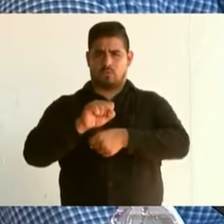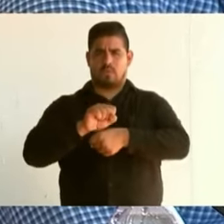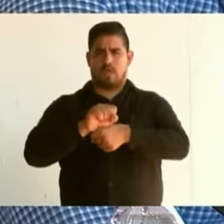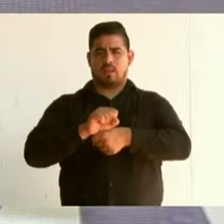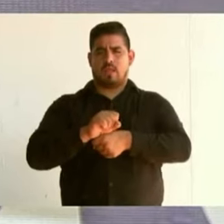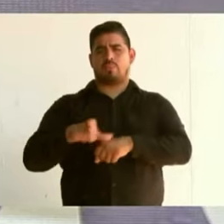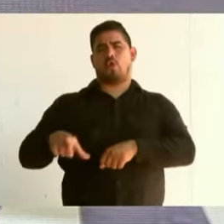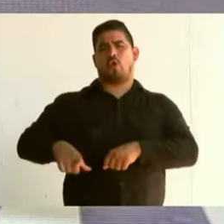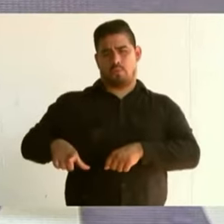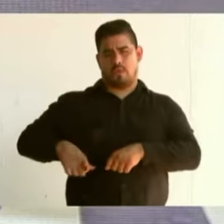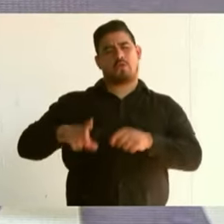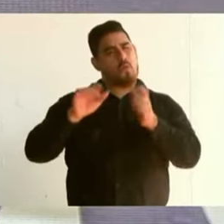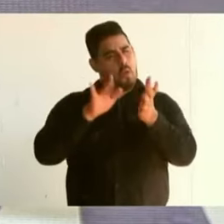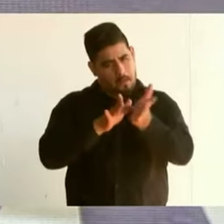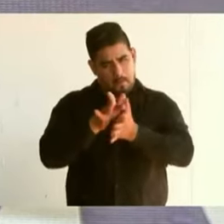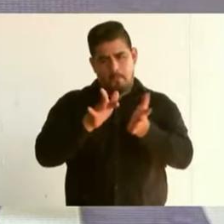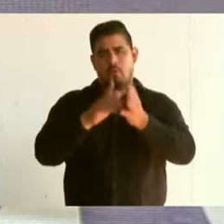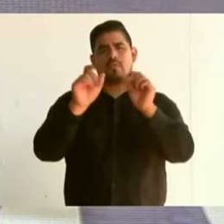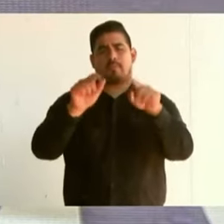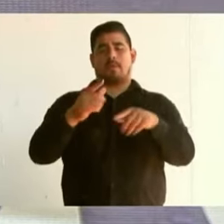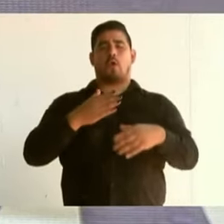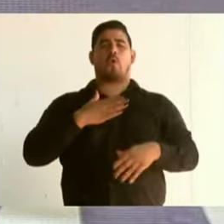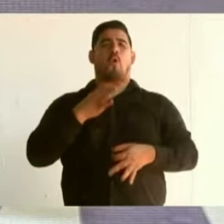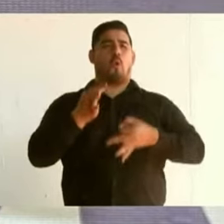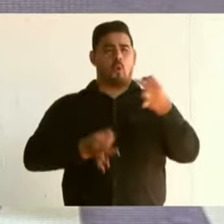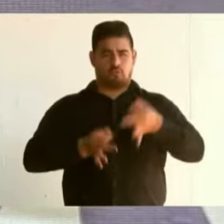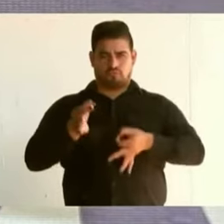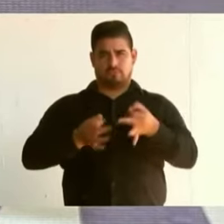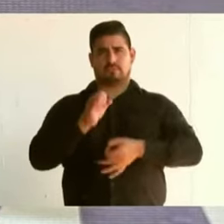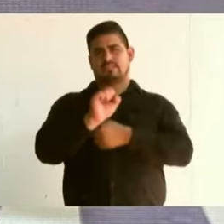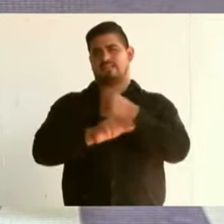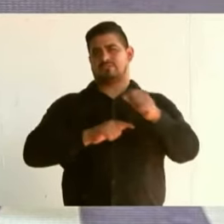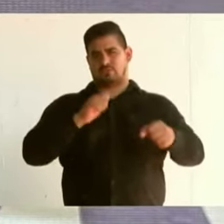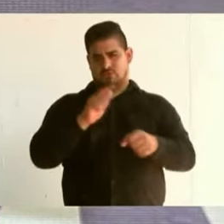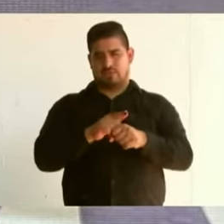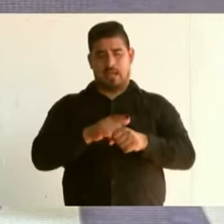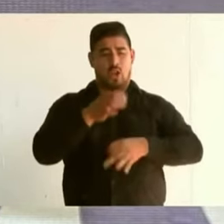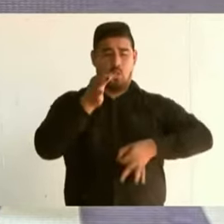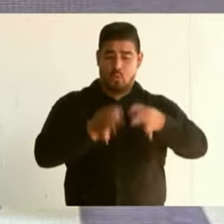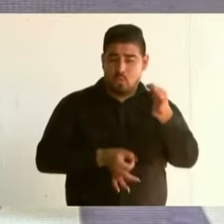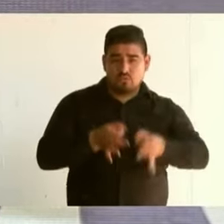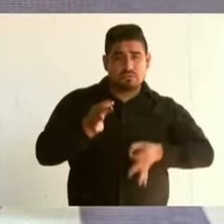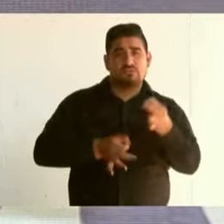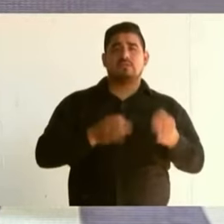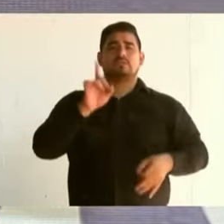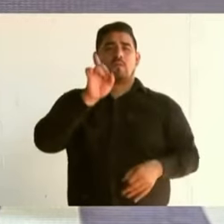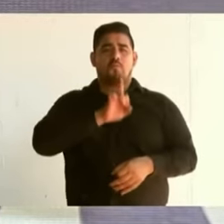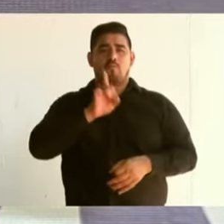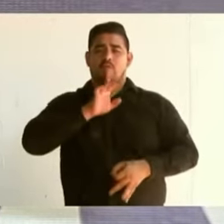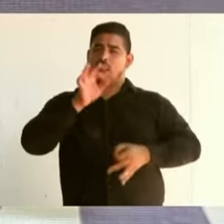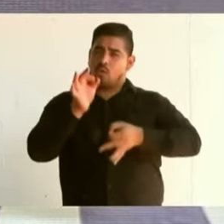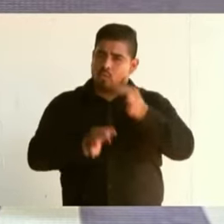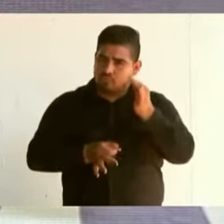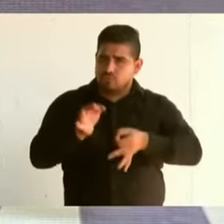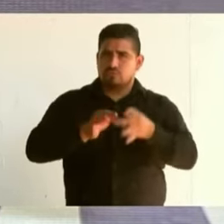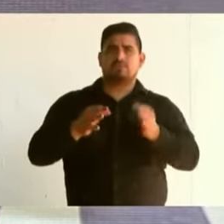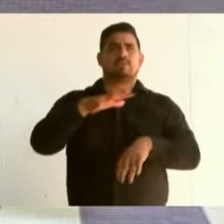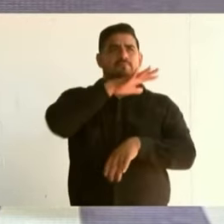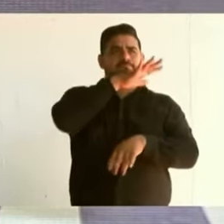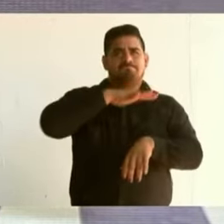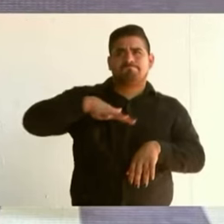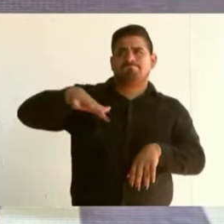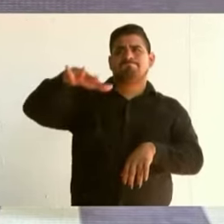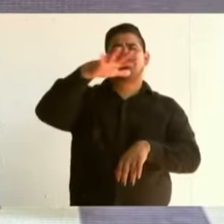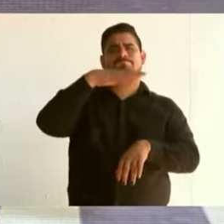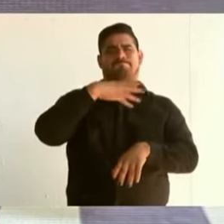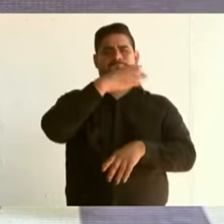pública. Justicia social, justicia para las mujeres, justicia ambiental y